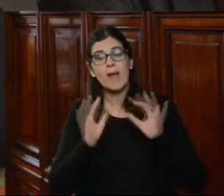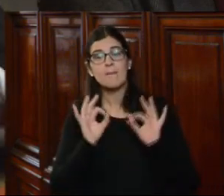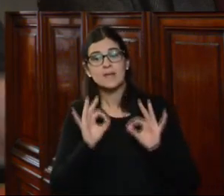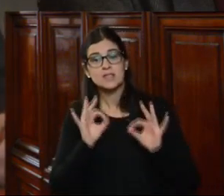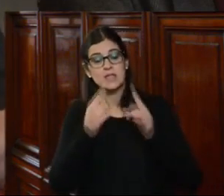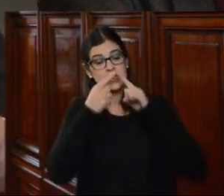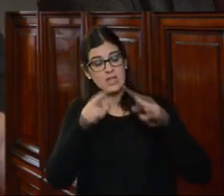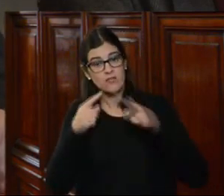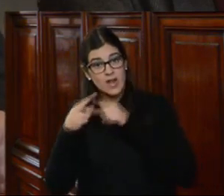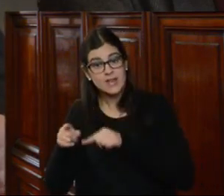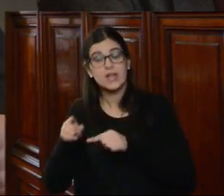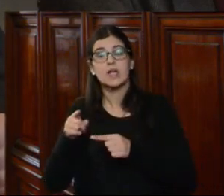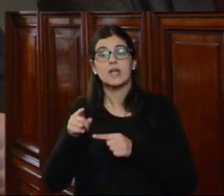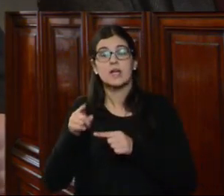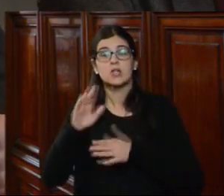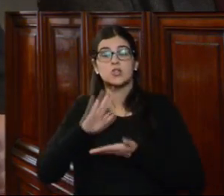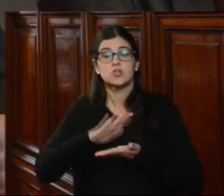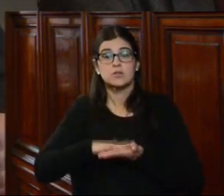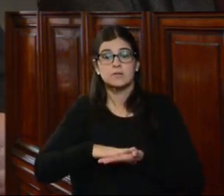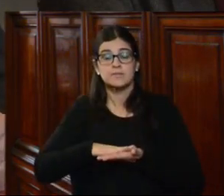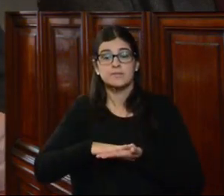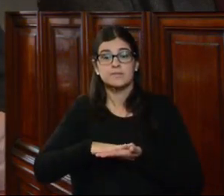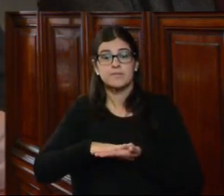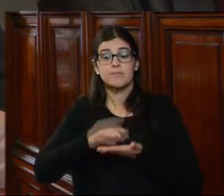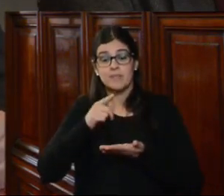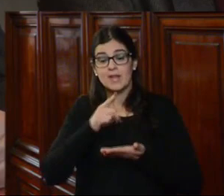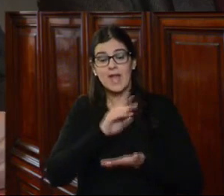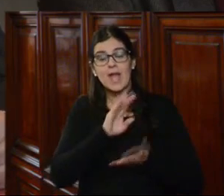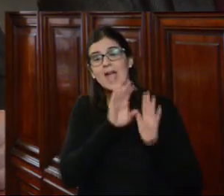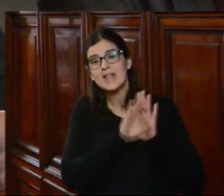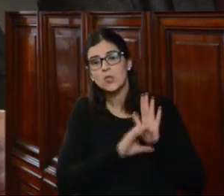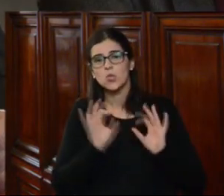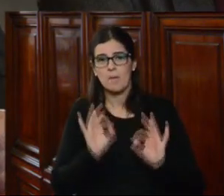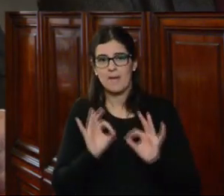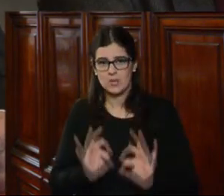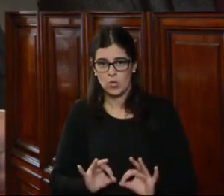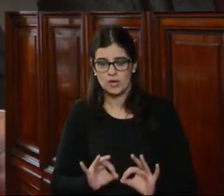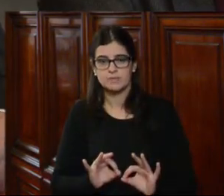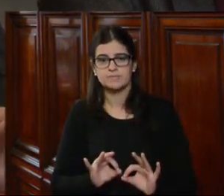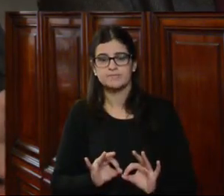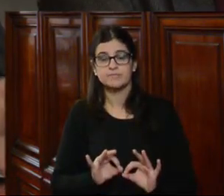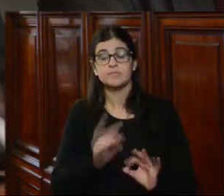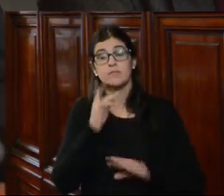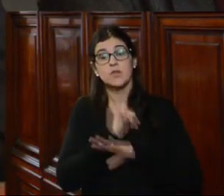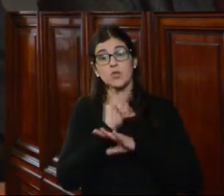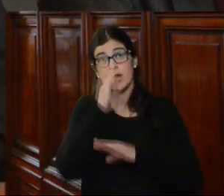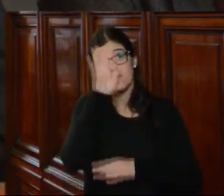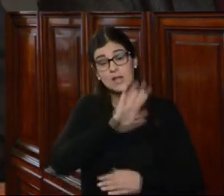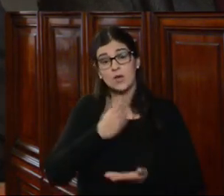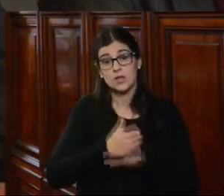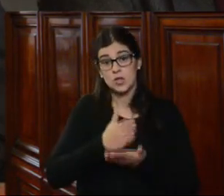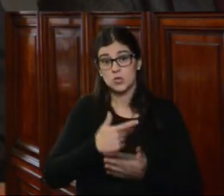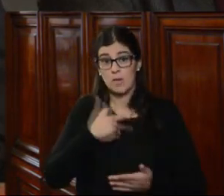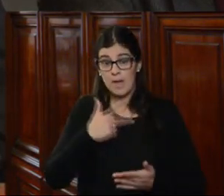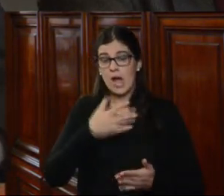diferentes sobre la base de estatutos particulares. La institución nacional de derechos humanos